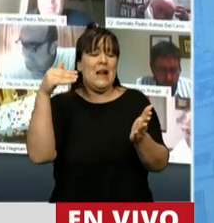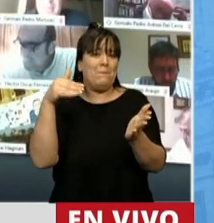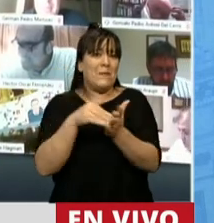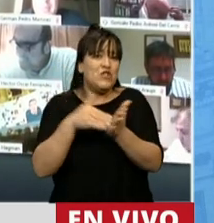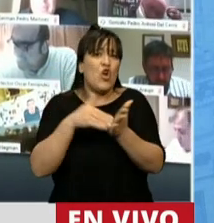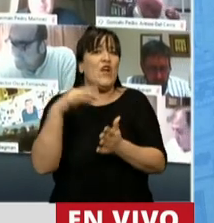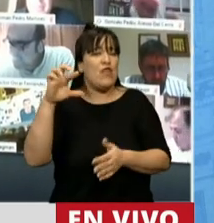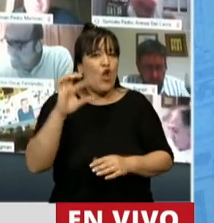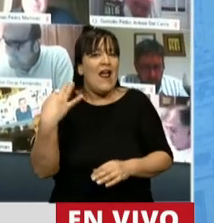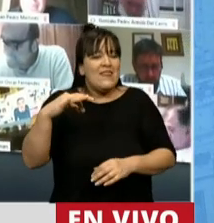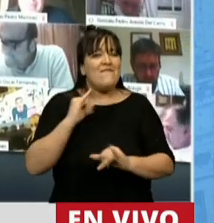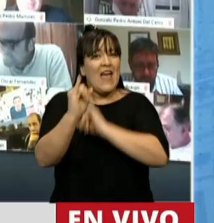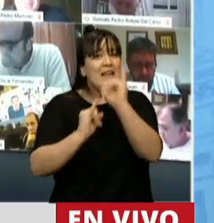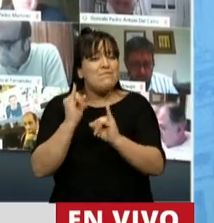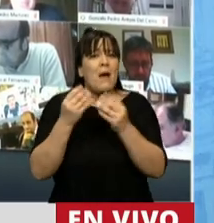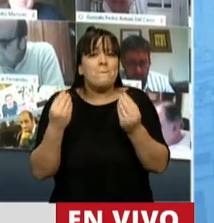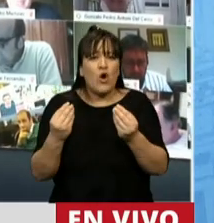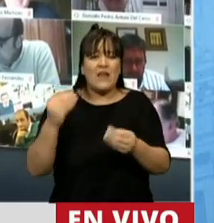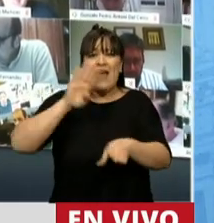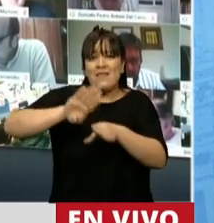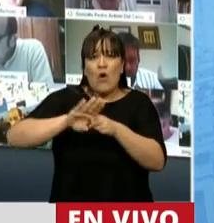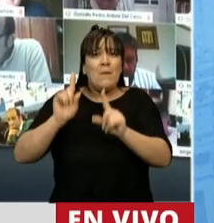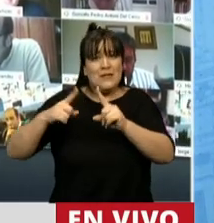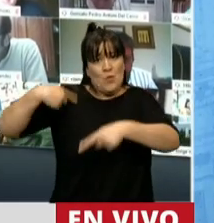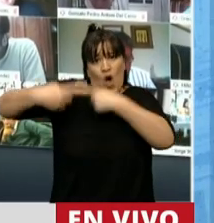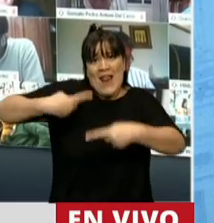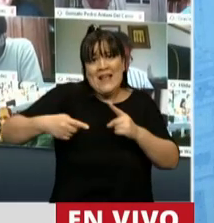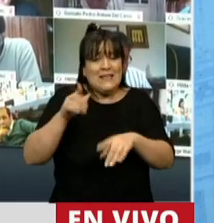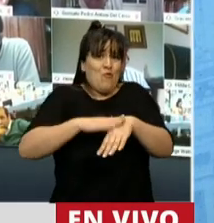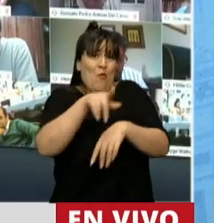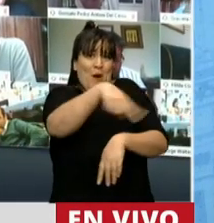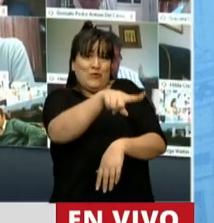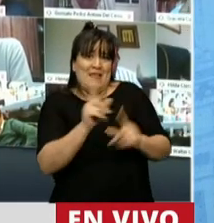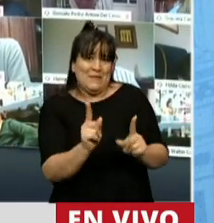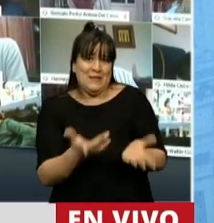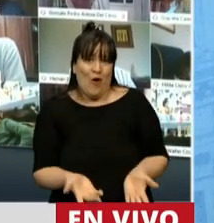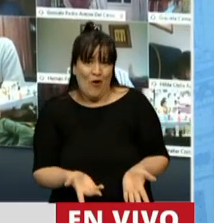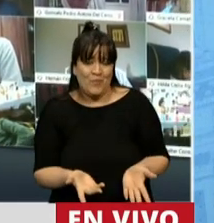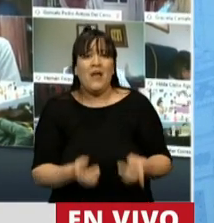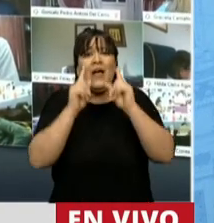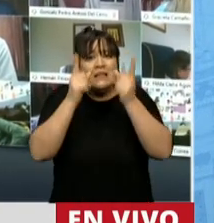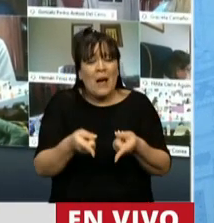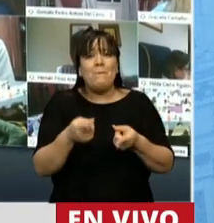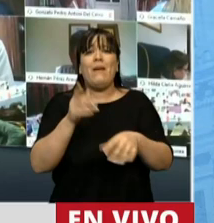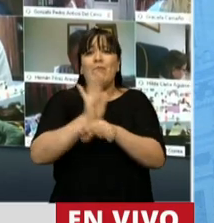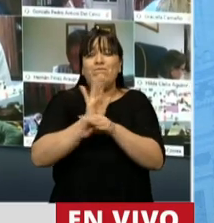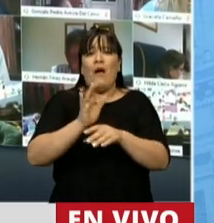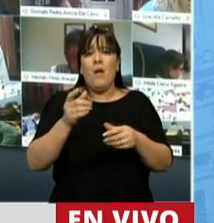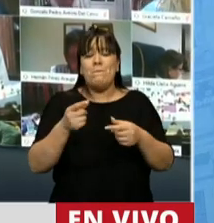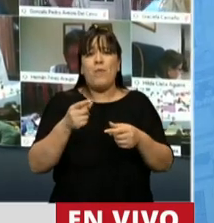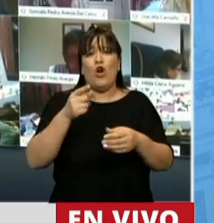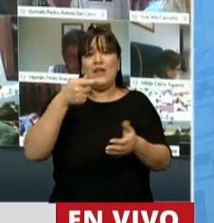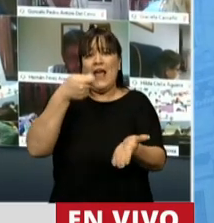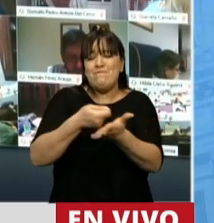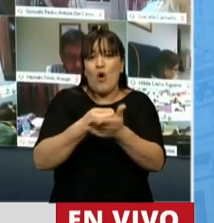explican en parte con los pagos a la deuda heredada de ustedes. Y en parte al sostenimiento del déficit